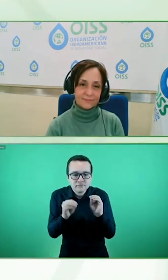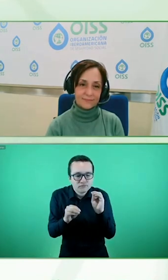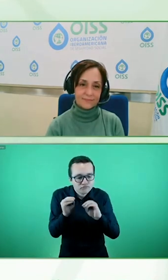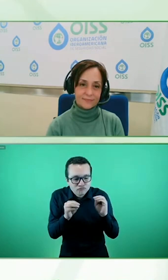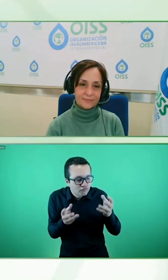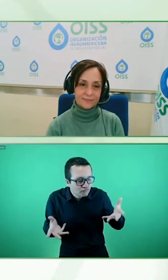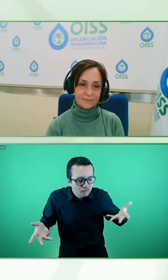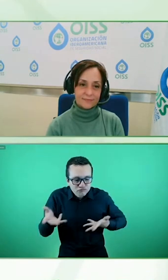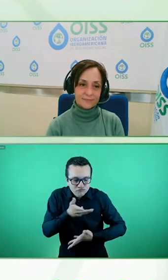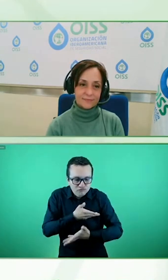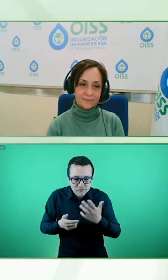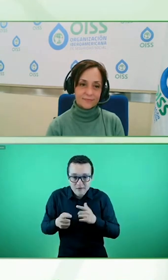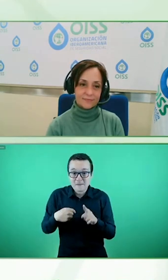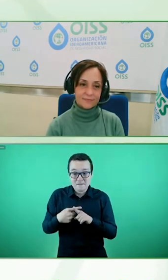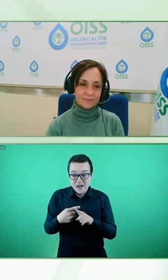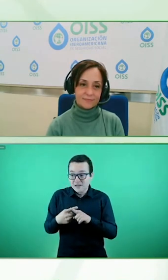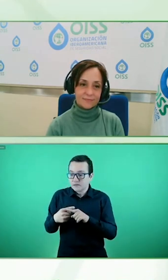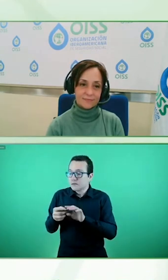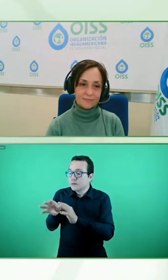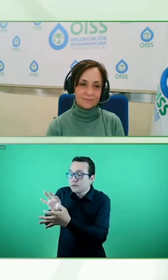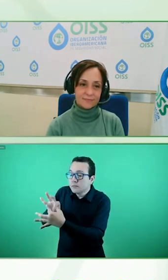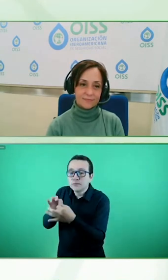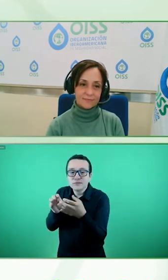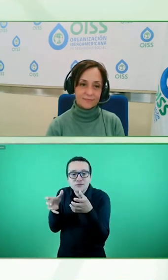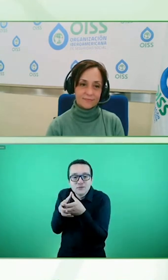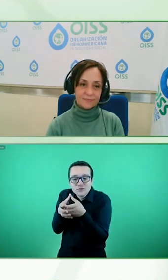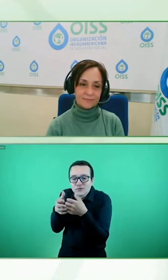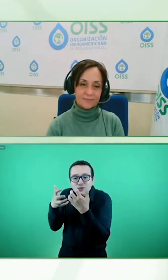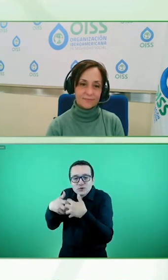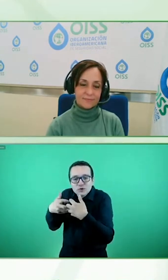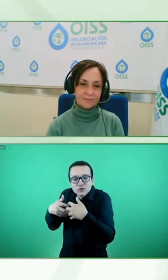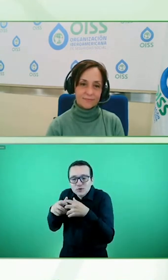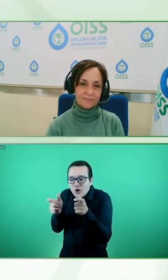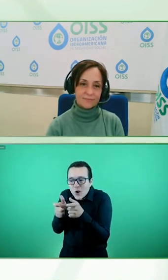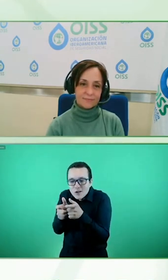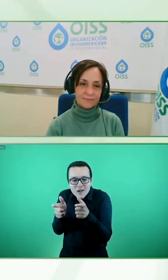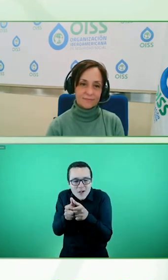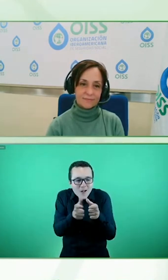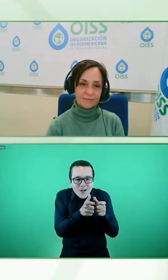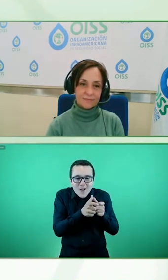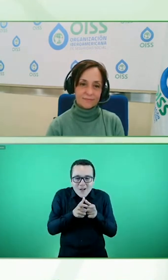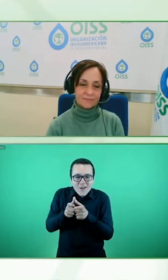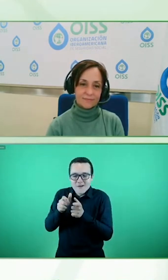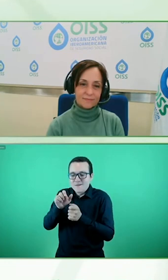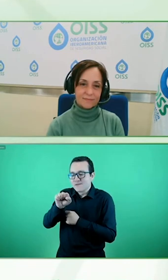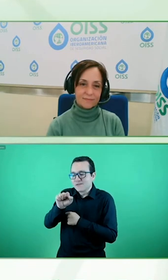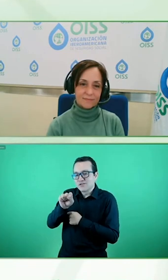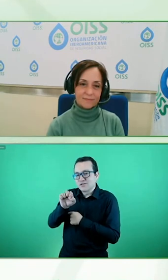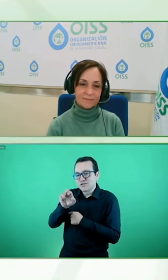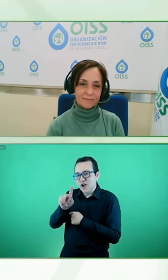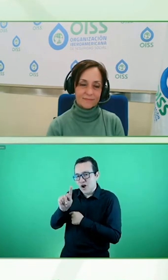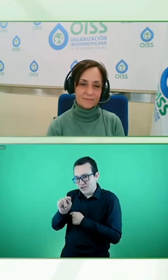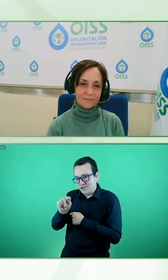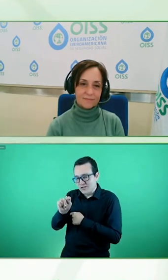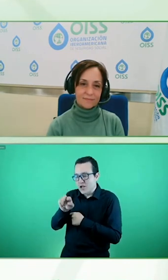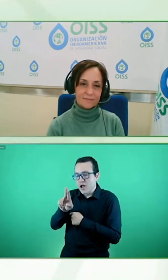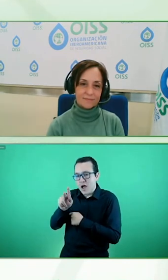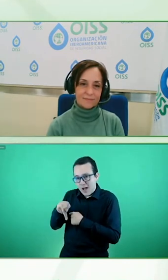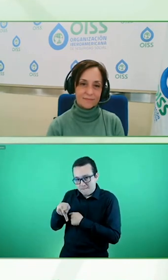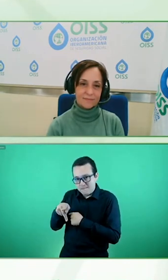de startups que como César mencionaba muchas veces tiene una lógica donde dependiendo de donde hablemos éramos